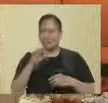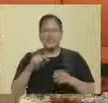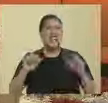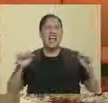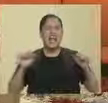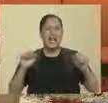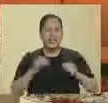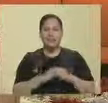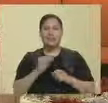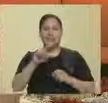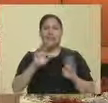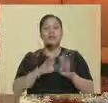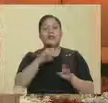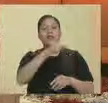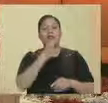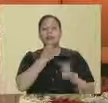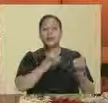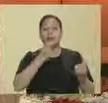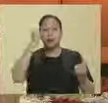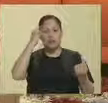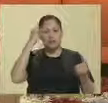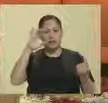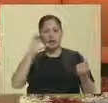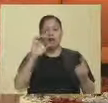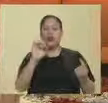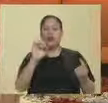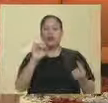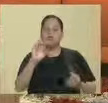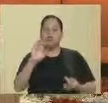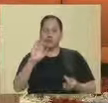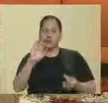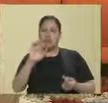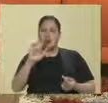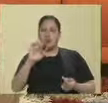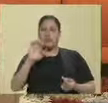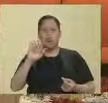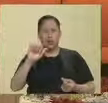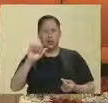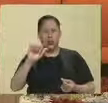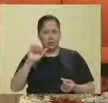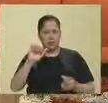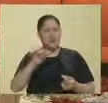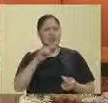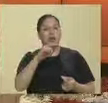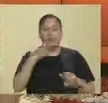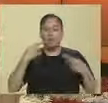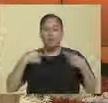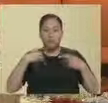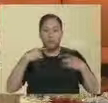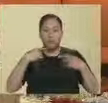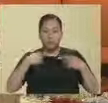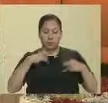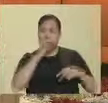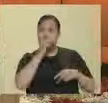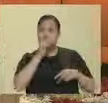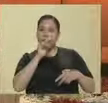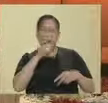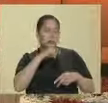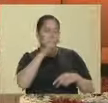esto de los dolores de cabeza o cefalea, ¿por qué nos preocupa tanto como papás?